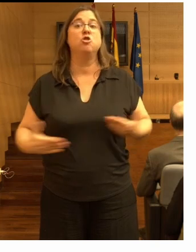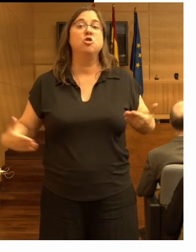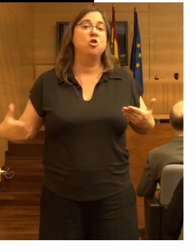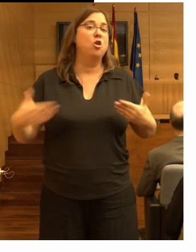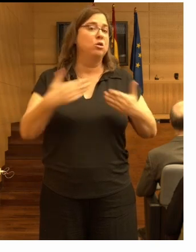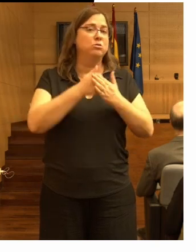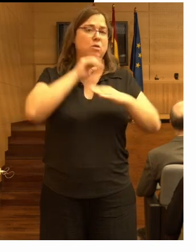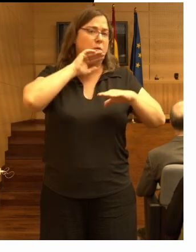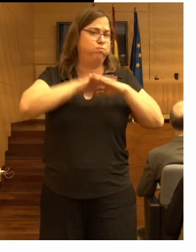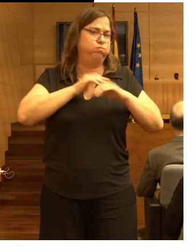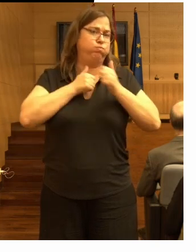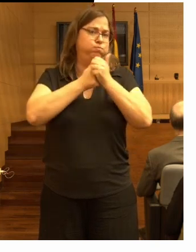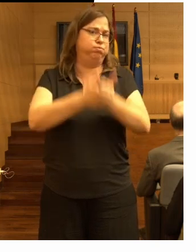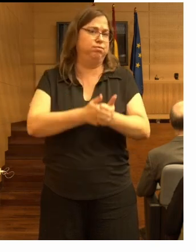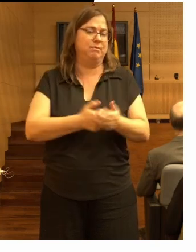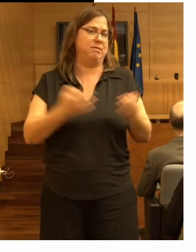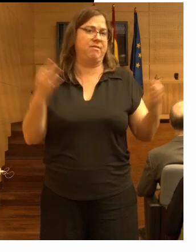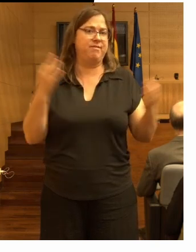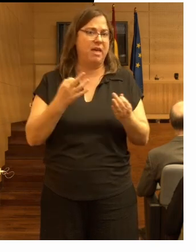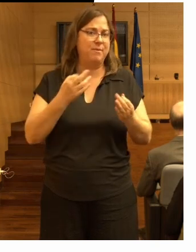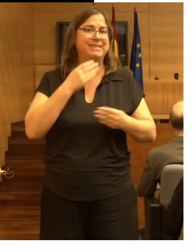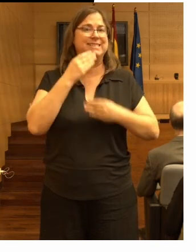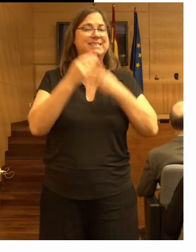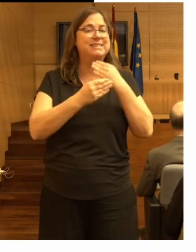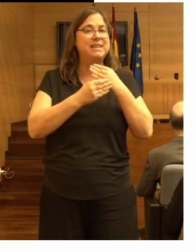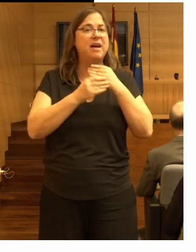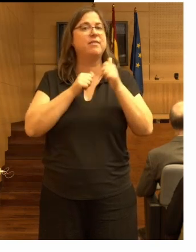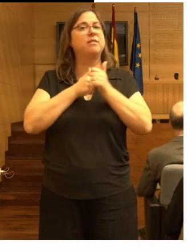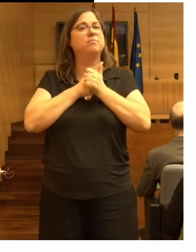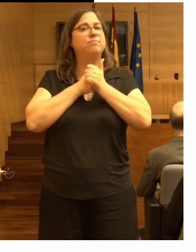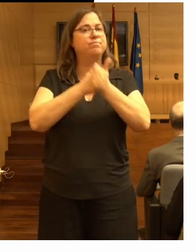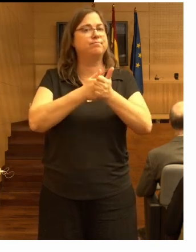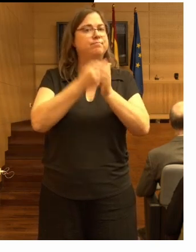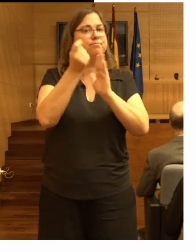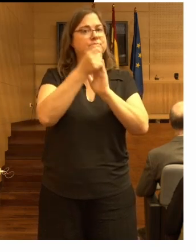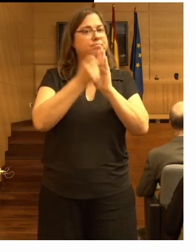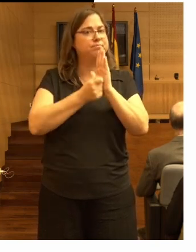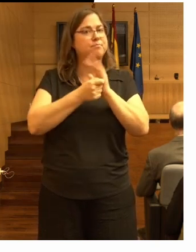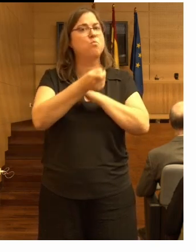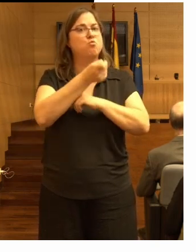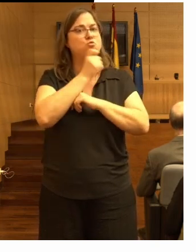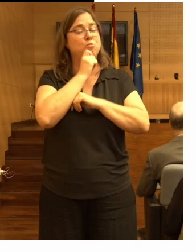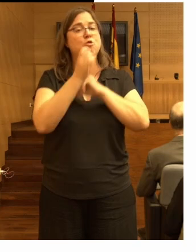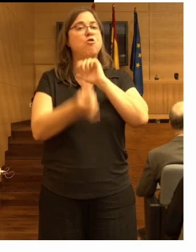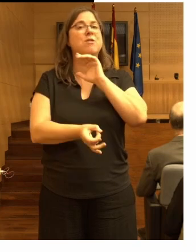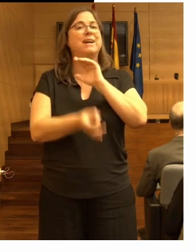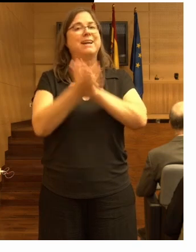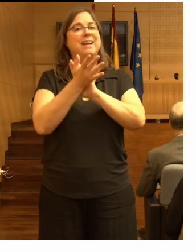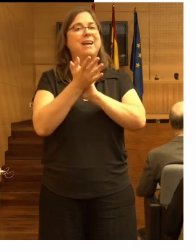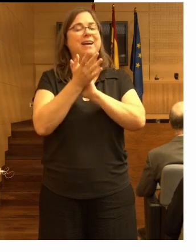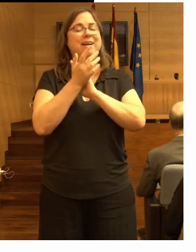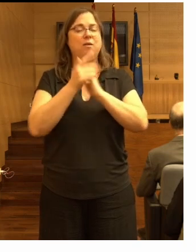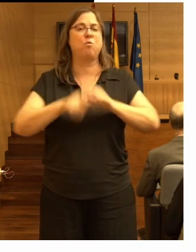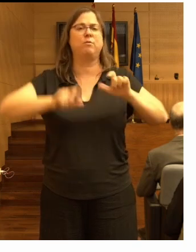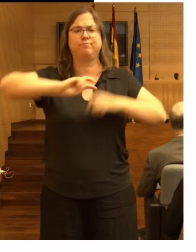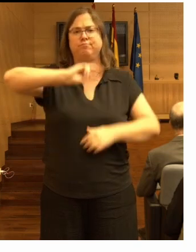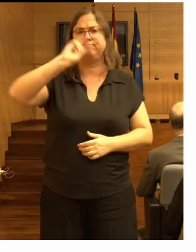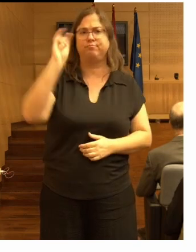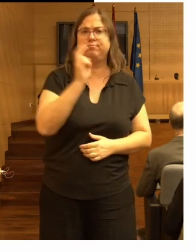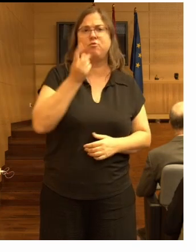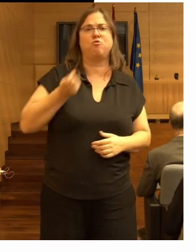seguirlas se emiten estas directrices se creó un panel multidisciplinar